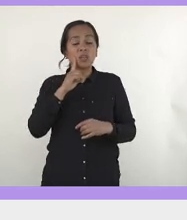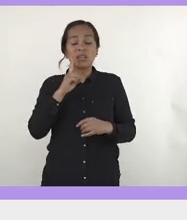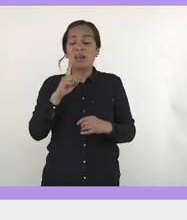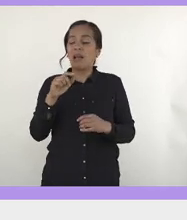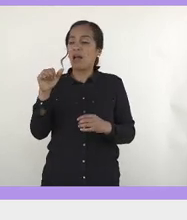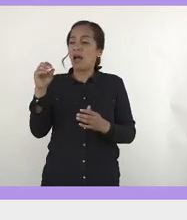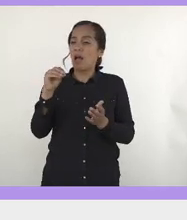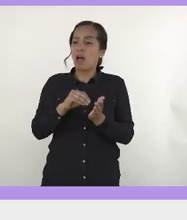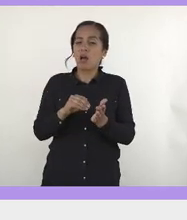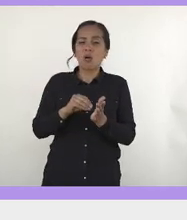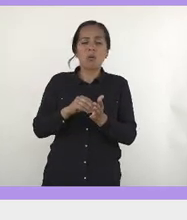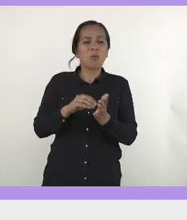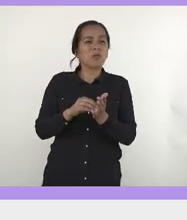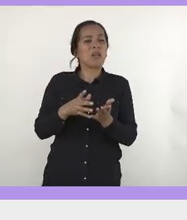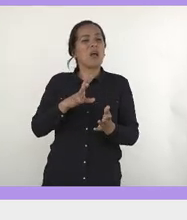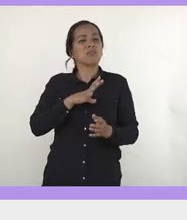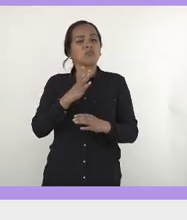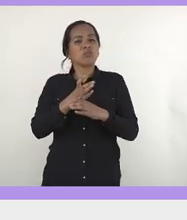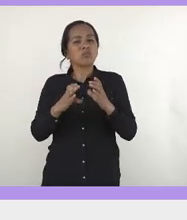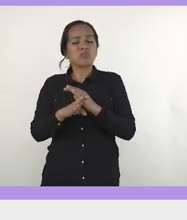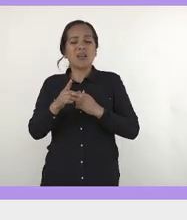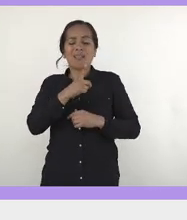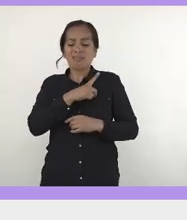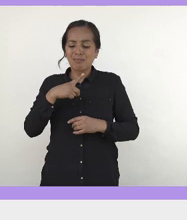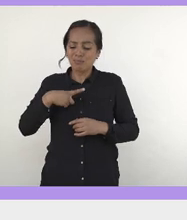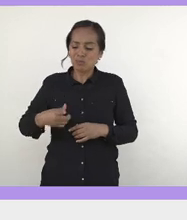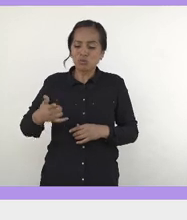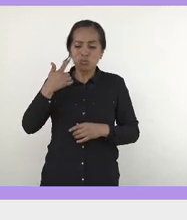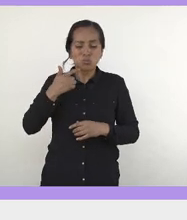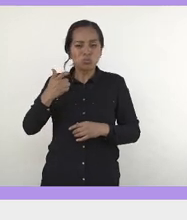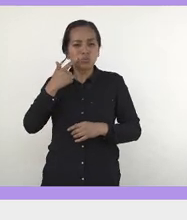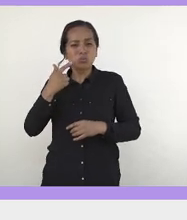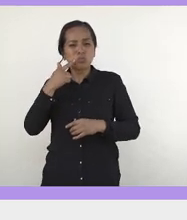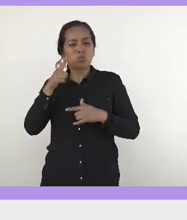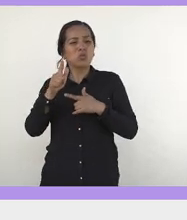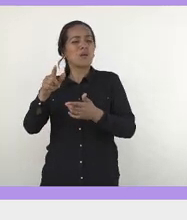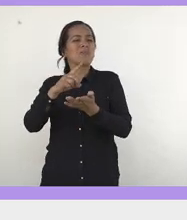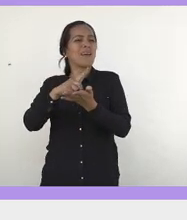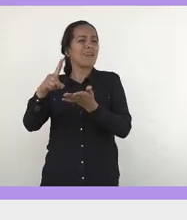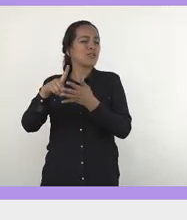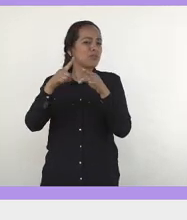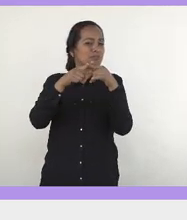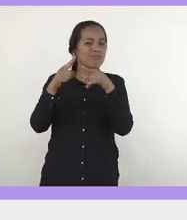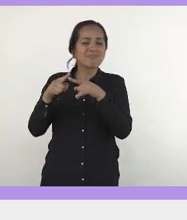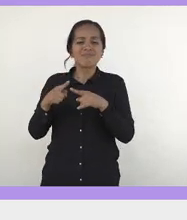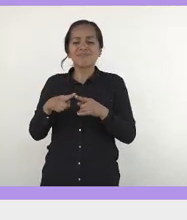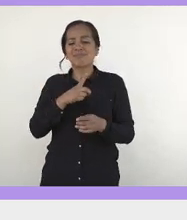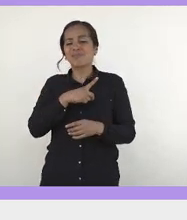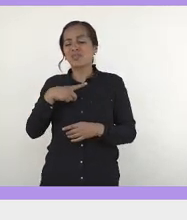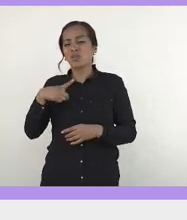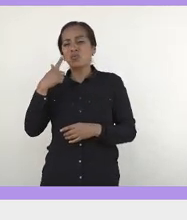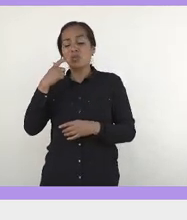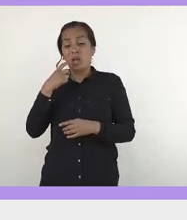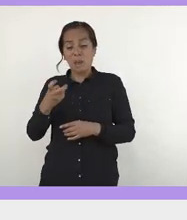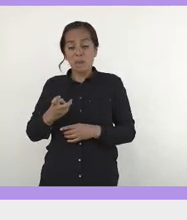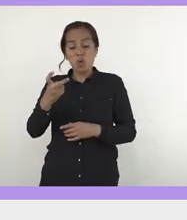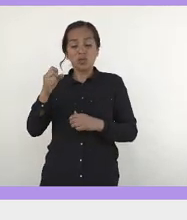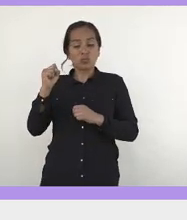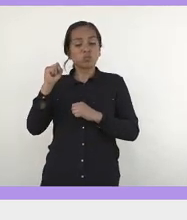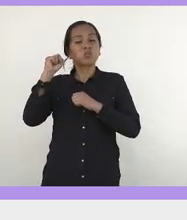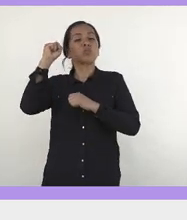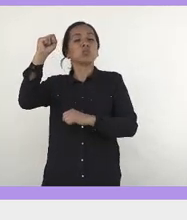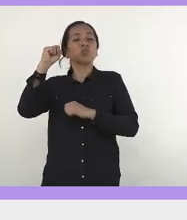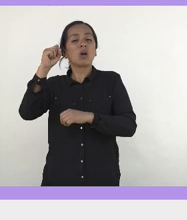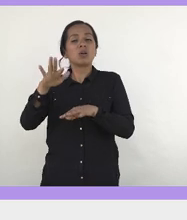que tenemos que seguir conquistando, ¿no? Y muchos derechos que tenemos que seguir conquistando. Pero por eso marchamos, y por eso